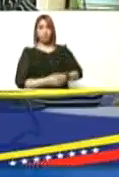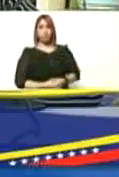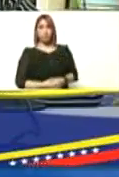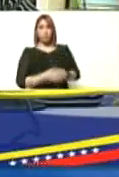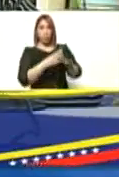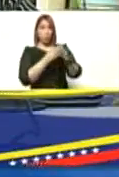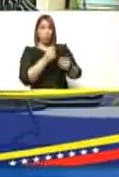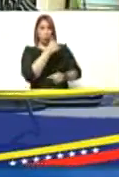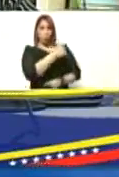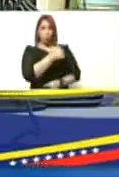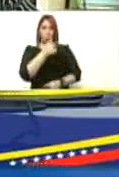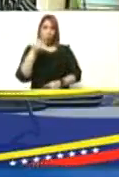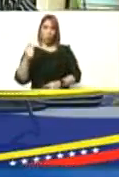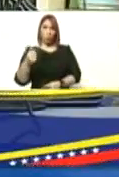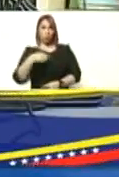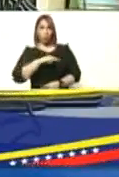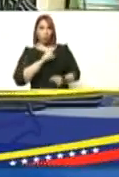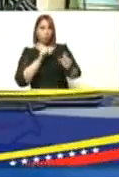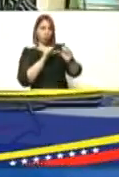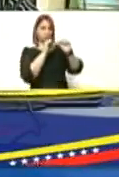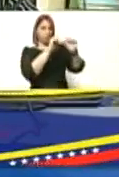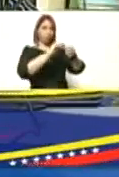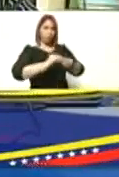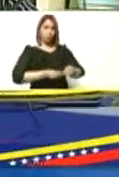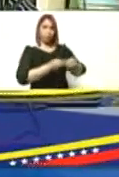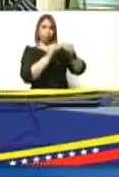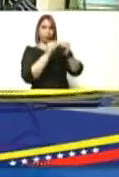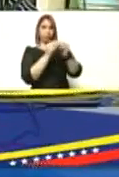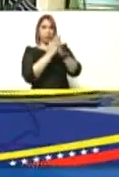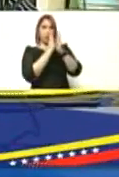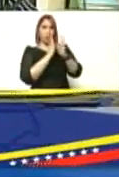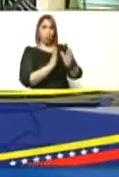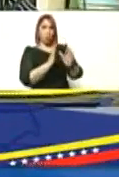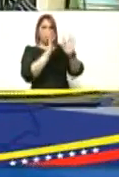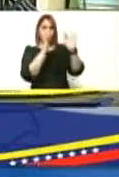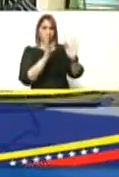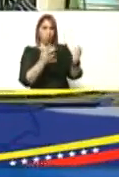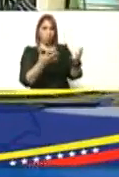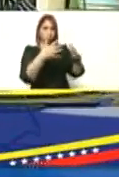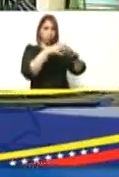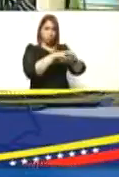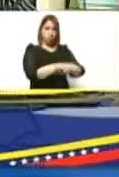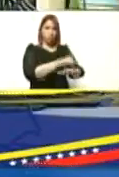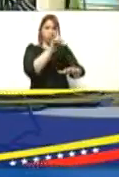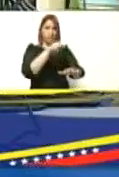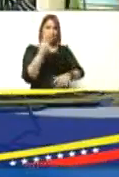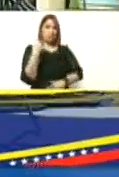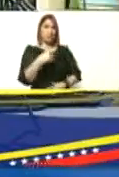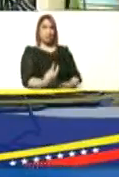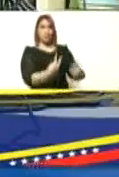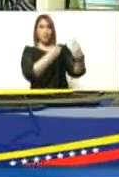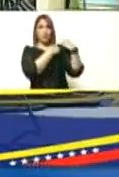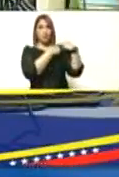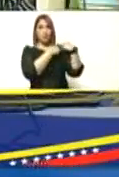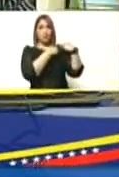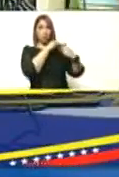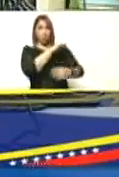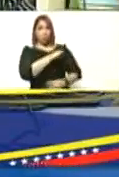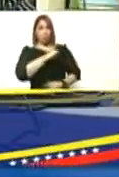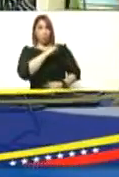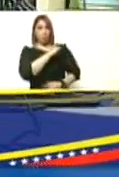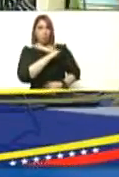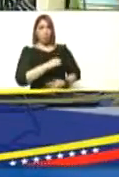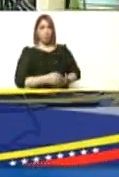todos y a todas vamos a seguir recuperando escuelas de manera conjunta tienen la responsabilidad estos comités de